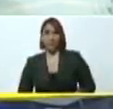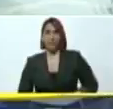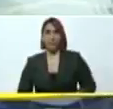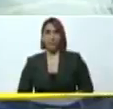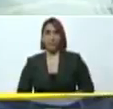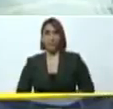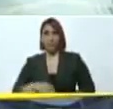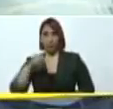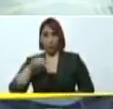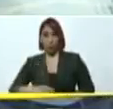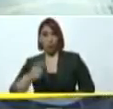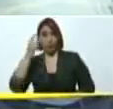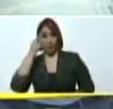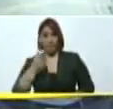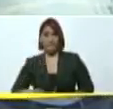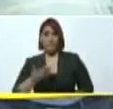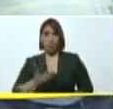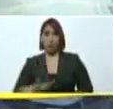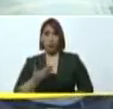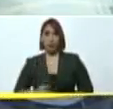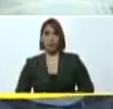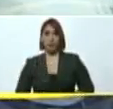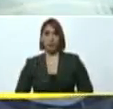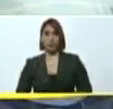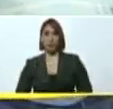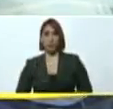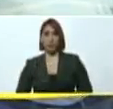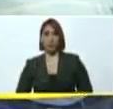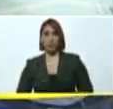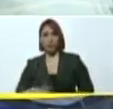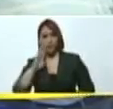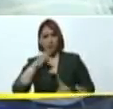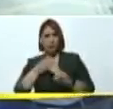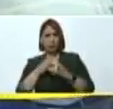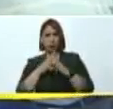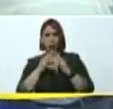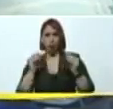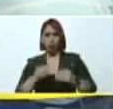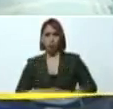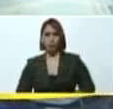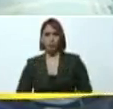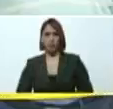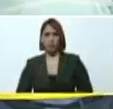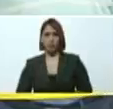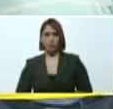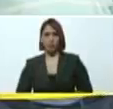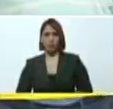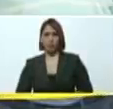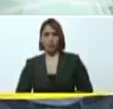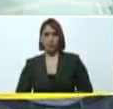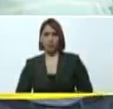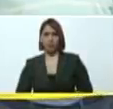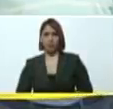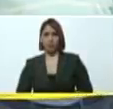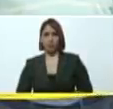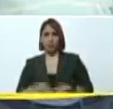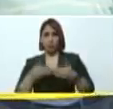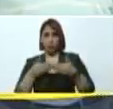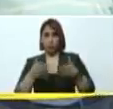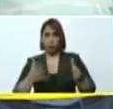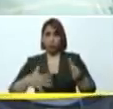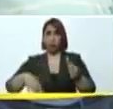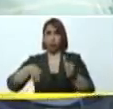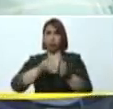Hoy día de júbilo, nos embarga a todos, porque luego, en el marco de la reinauguración